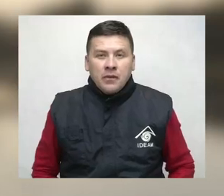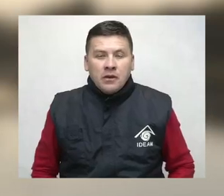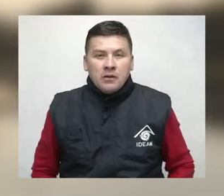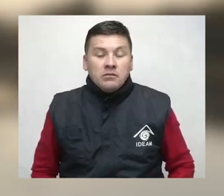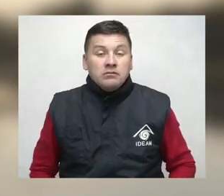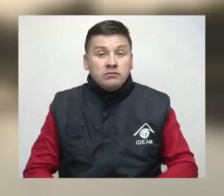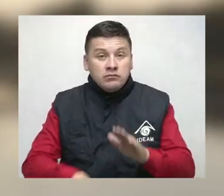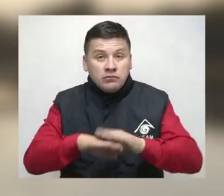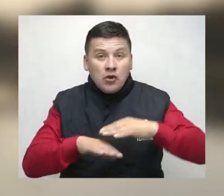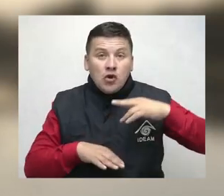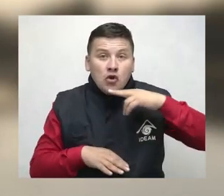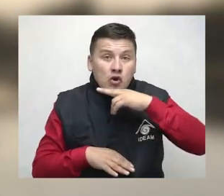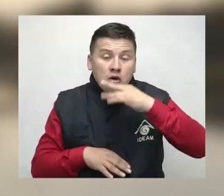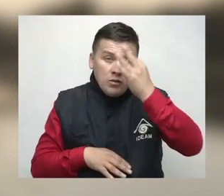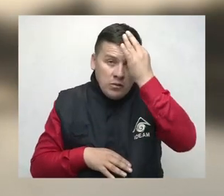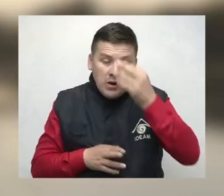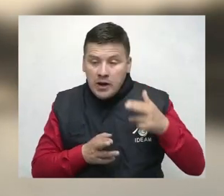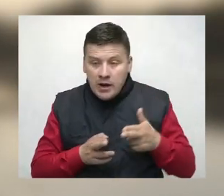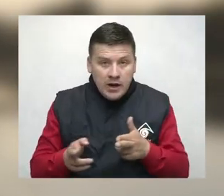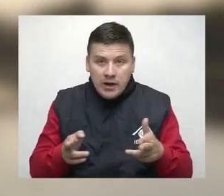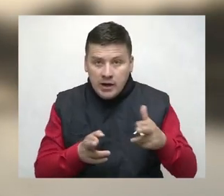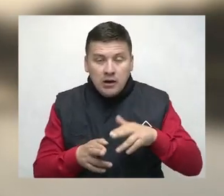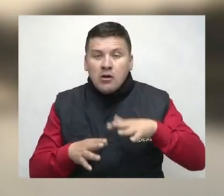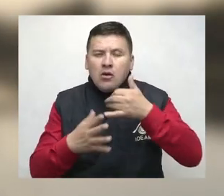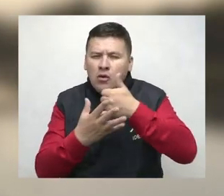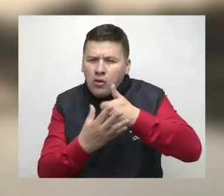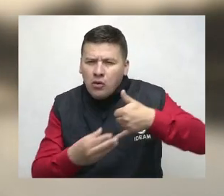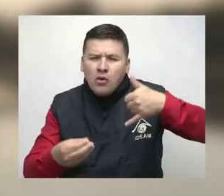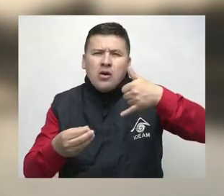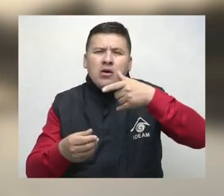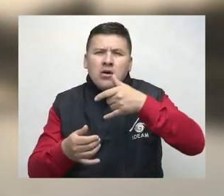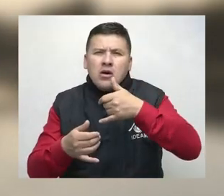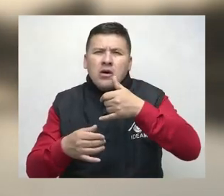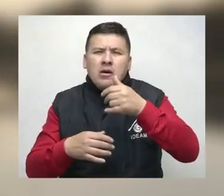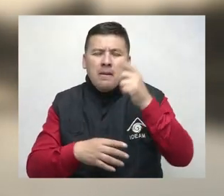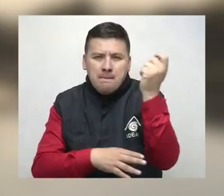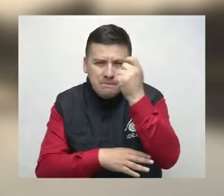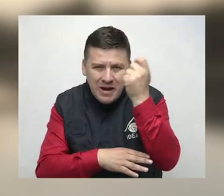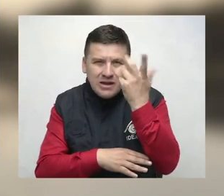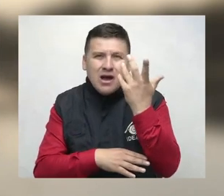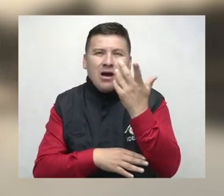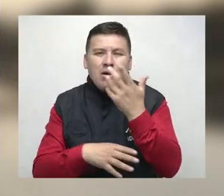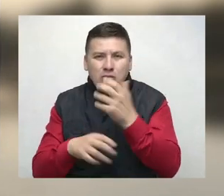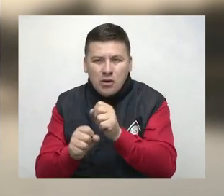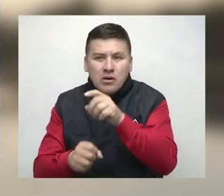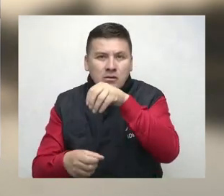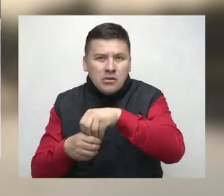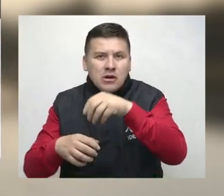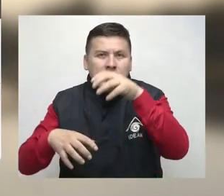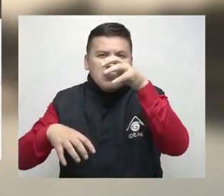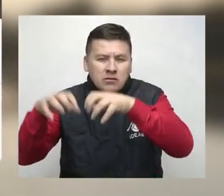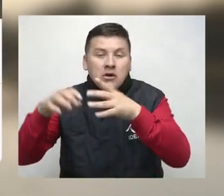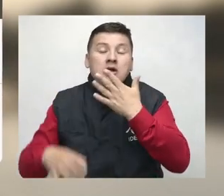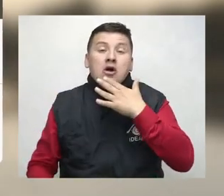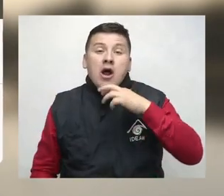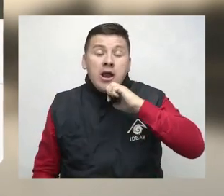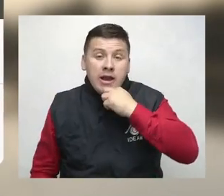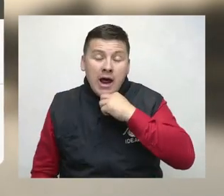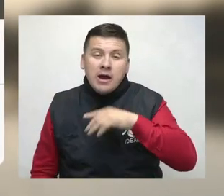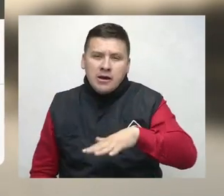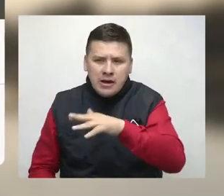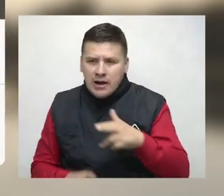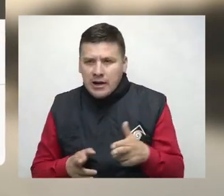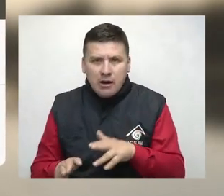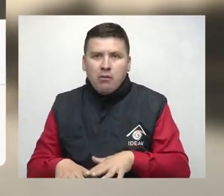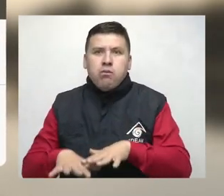Alerta roja por crecientes en los ríos Guaviare, Inirida, Orinoco, Putumayo, Meta, Trato y alerta naranja por posibles aumentos del nivel en los ríos